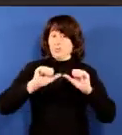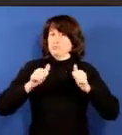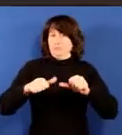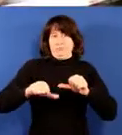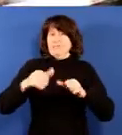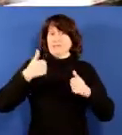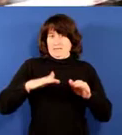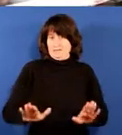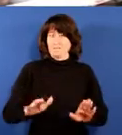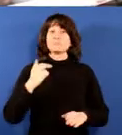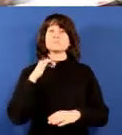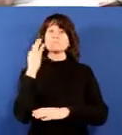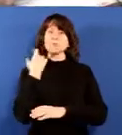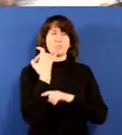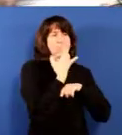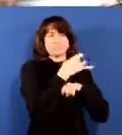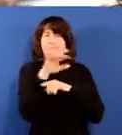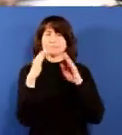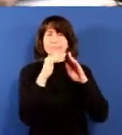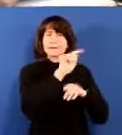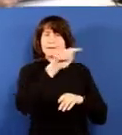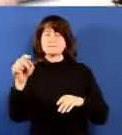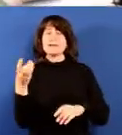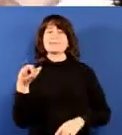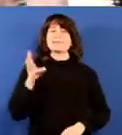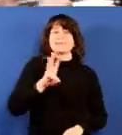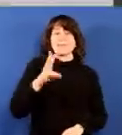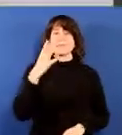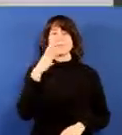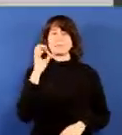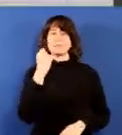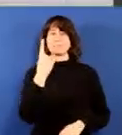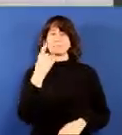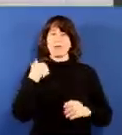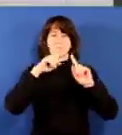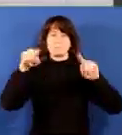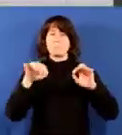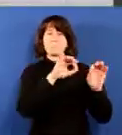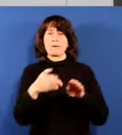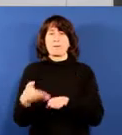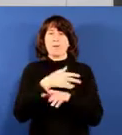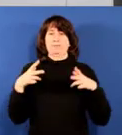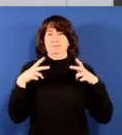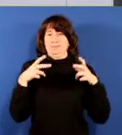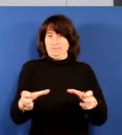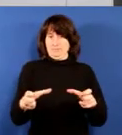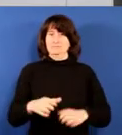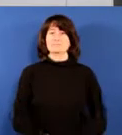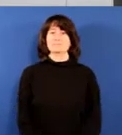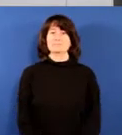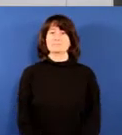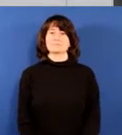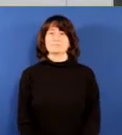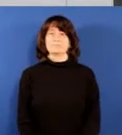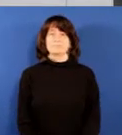Una cita, ha explicado Iruarrizaga, obligada para toda la ciudadanía porque es el momento de cumplir y responder con la hacienda pública